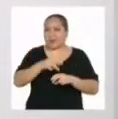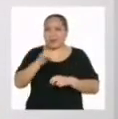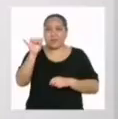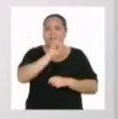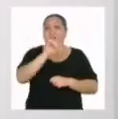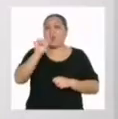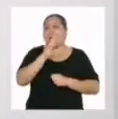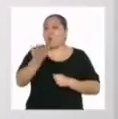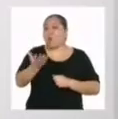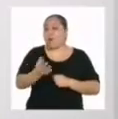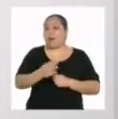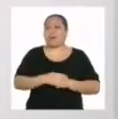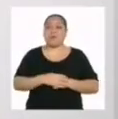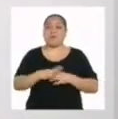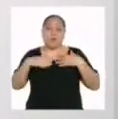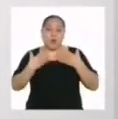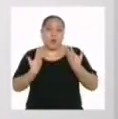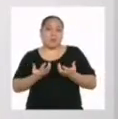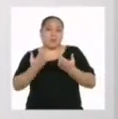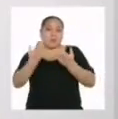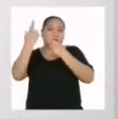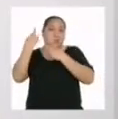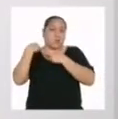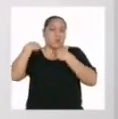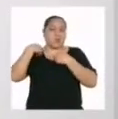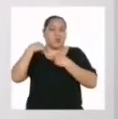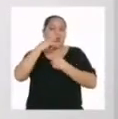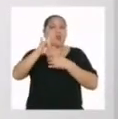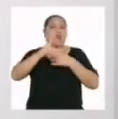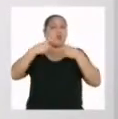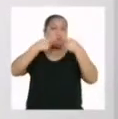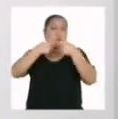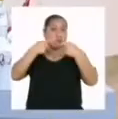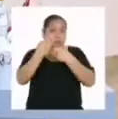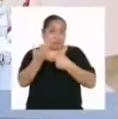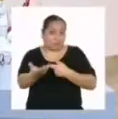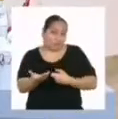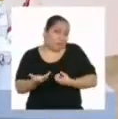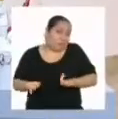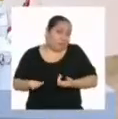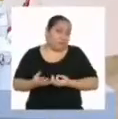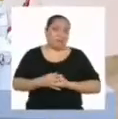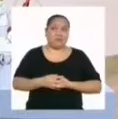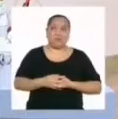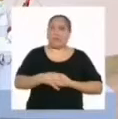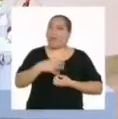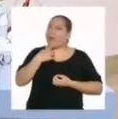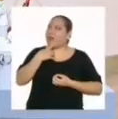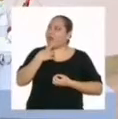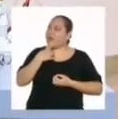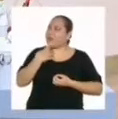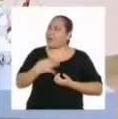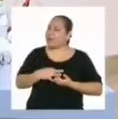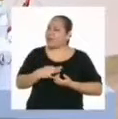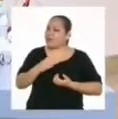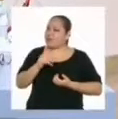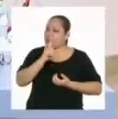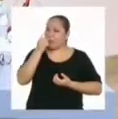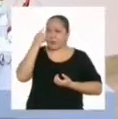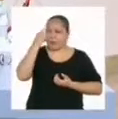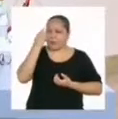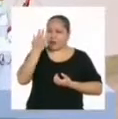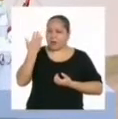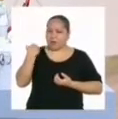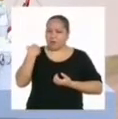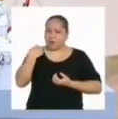de la misma manera podemos hacerlo con nuestro consumo de energía? Es verdad. Nunca lo había pensado